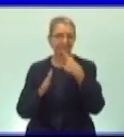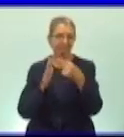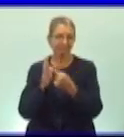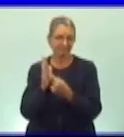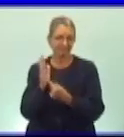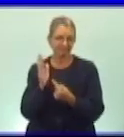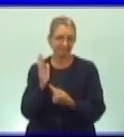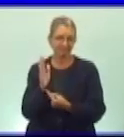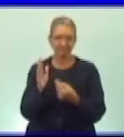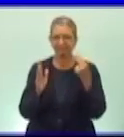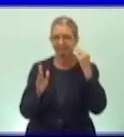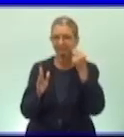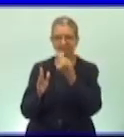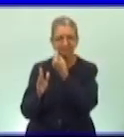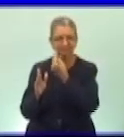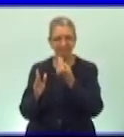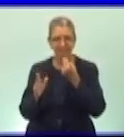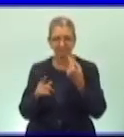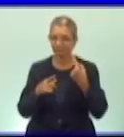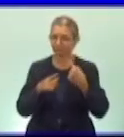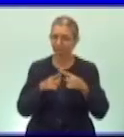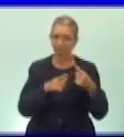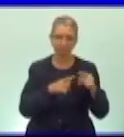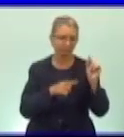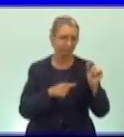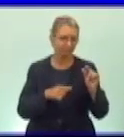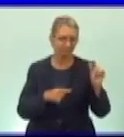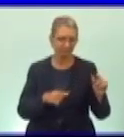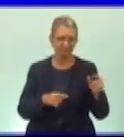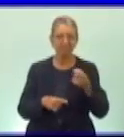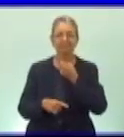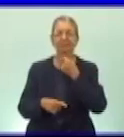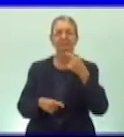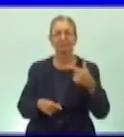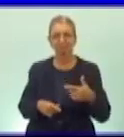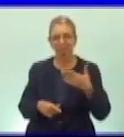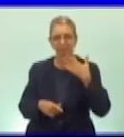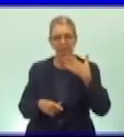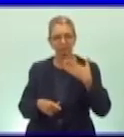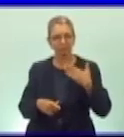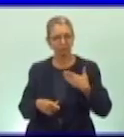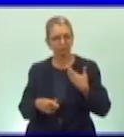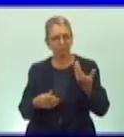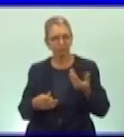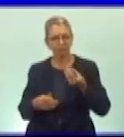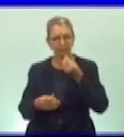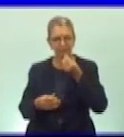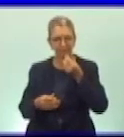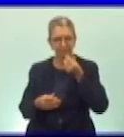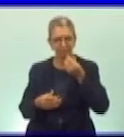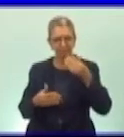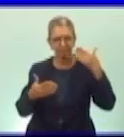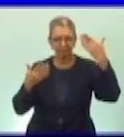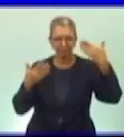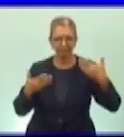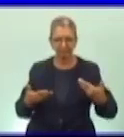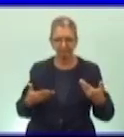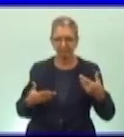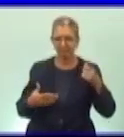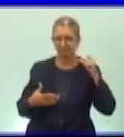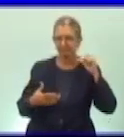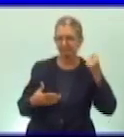patriota y ejemplifica cómo podrías honrar la memoria de los patriotas